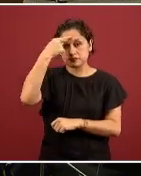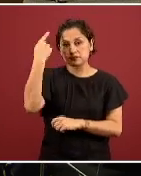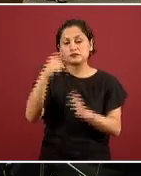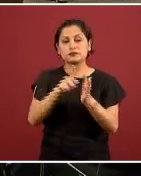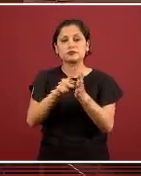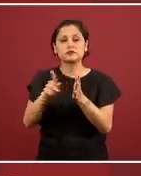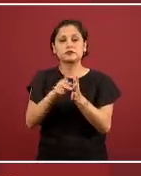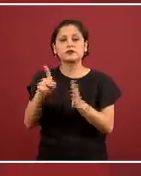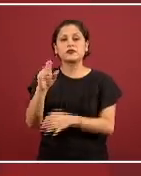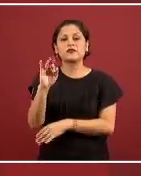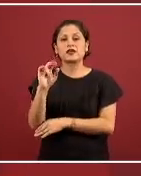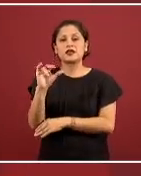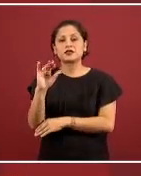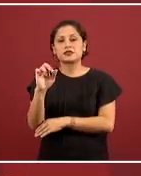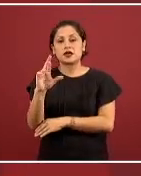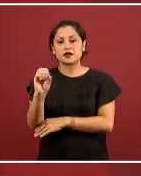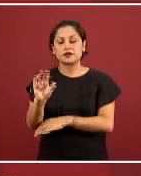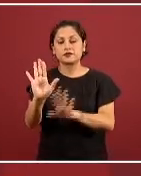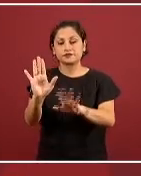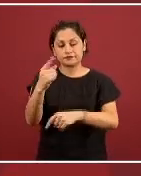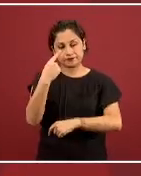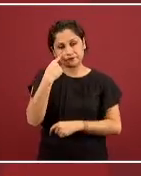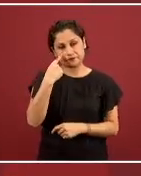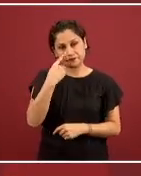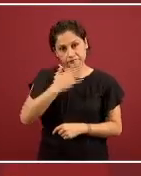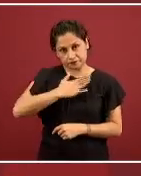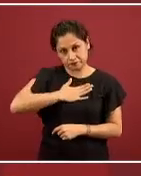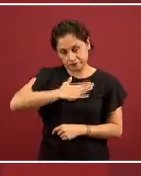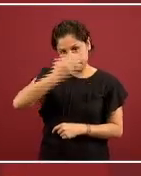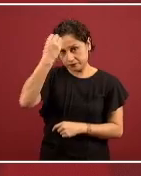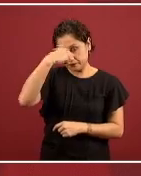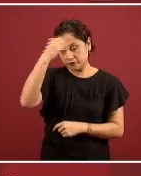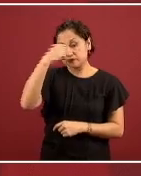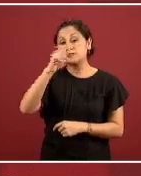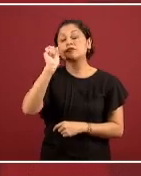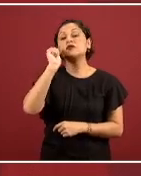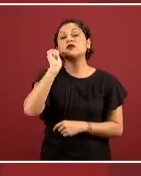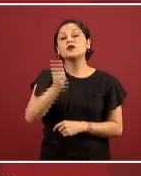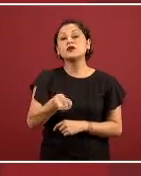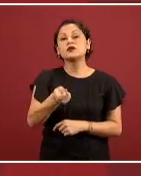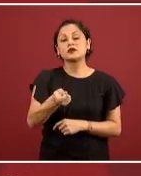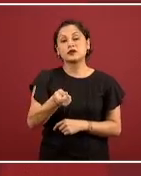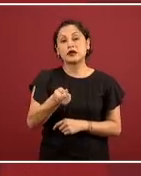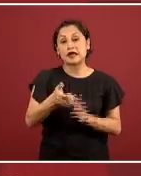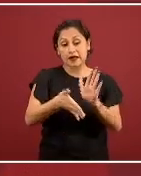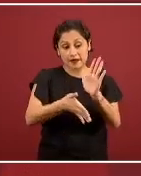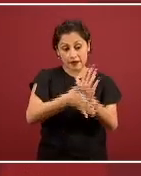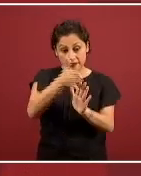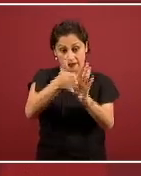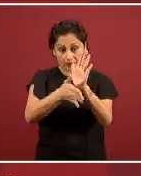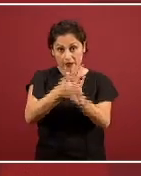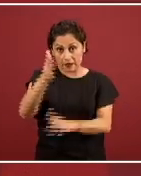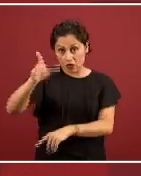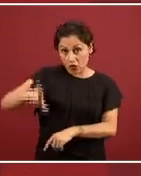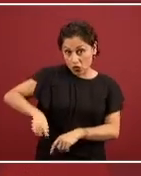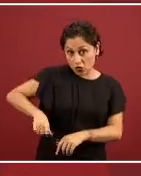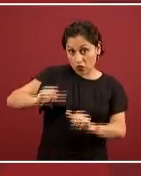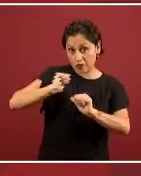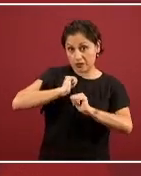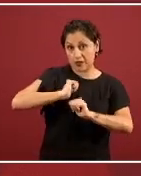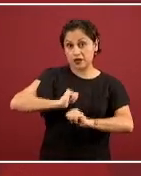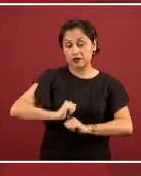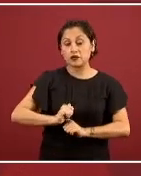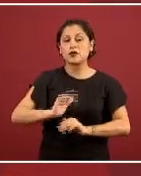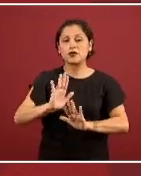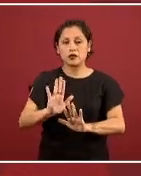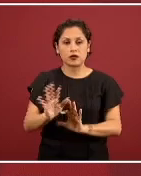lo que tenemos es la posibilidad de que estas obras que son del gobierno tenemos un control muy estricto